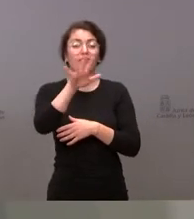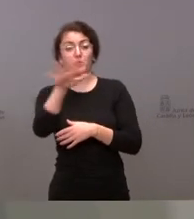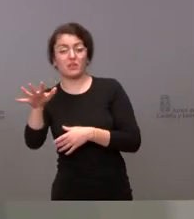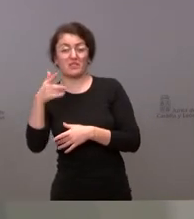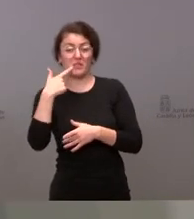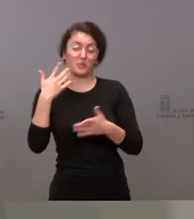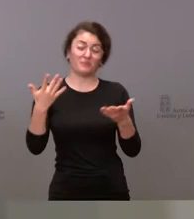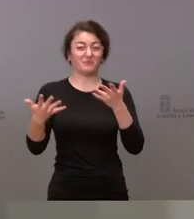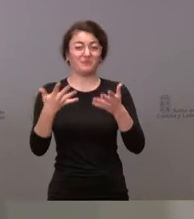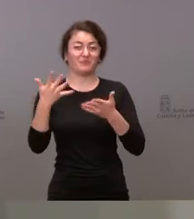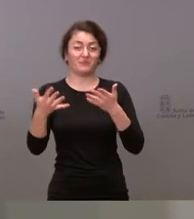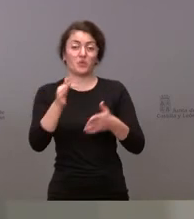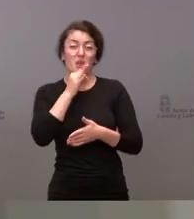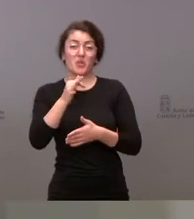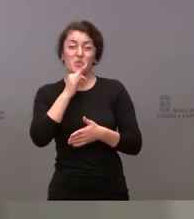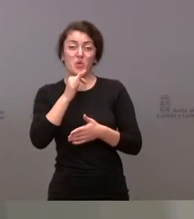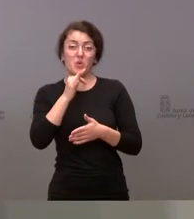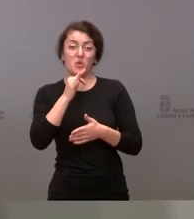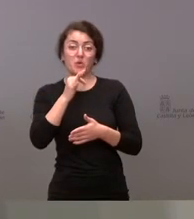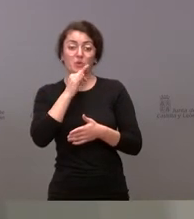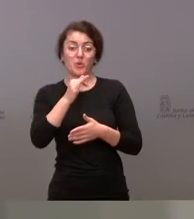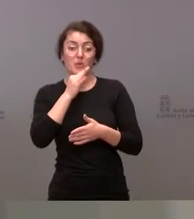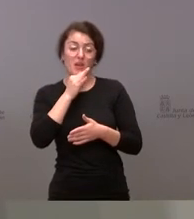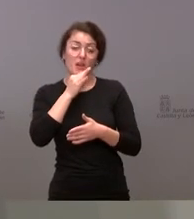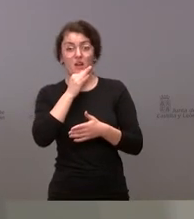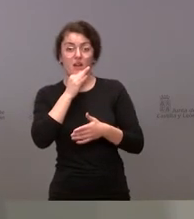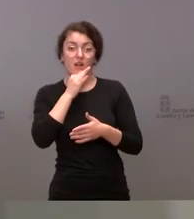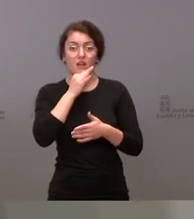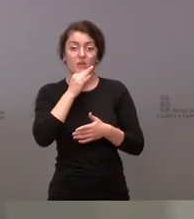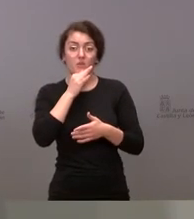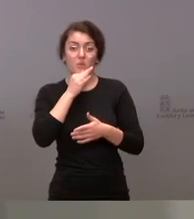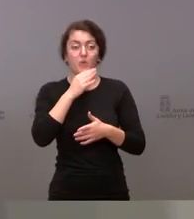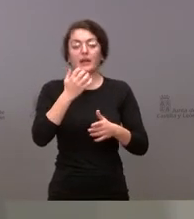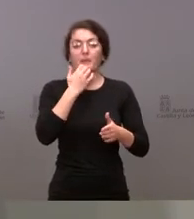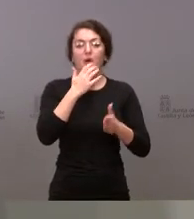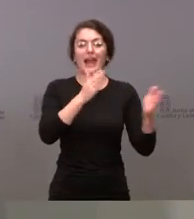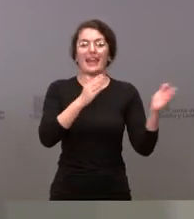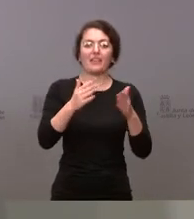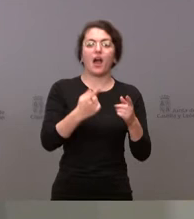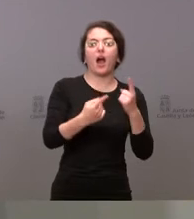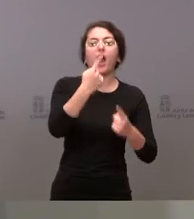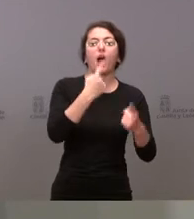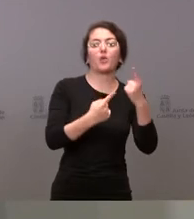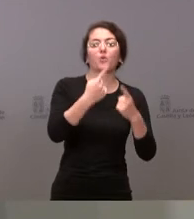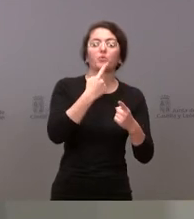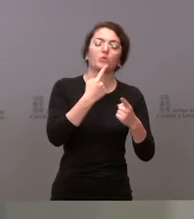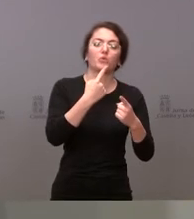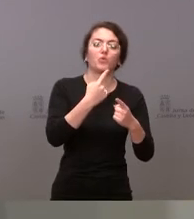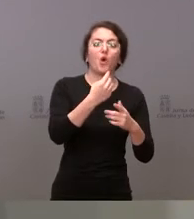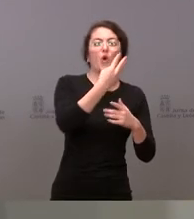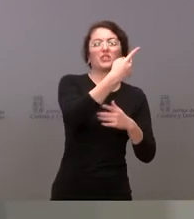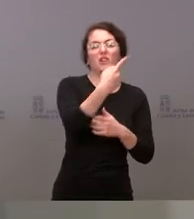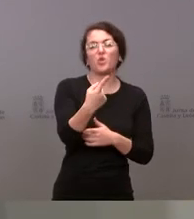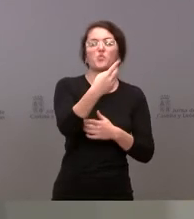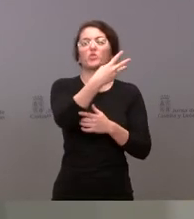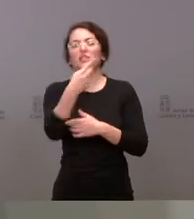alcanzamos el 80 en algunos de los tramos de edad. Estamos en 78, 81, 82. Estamos hablando de un 10, 20%